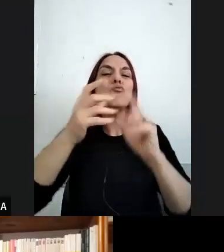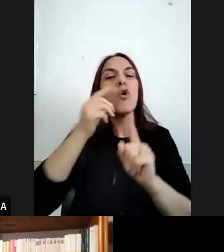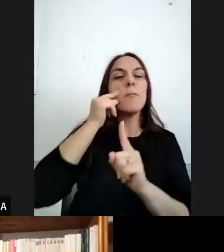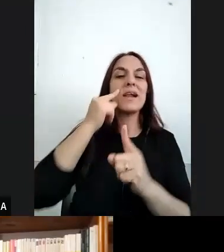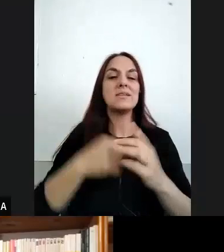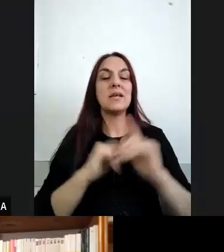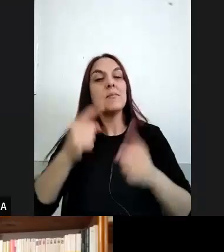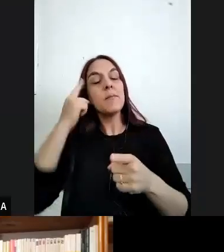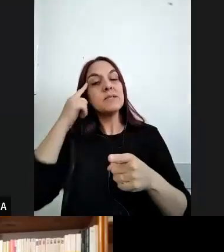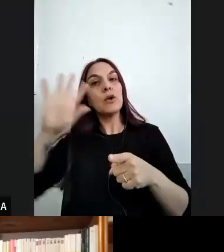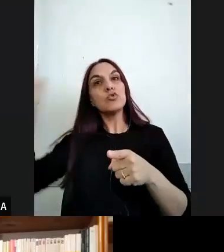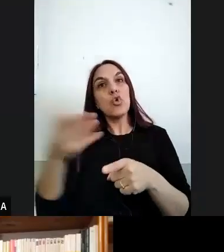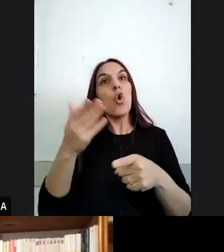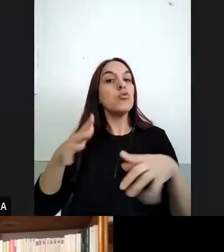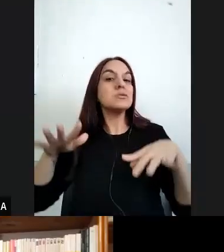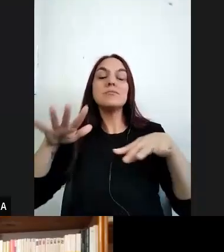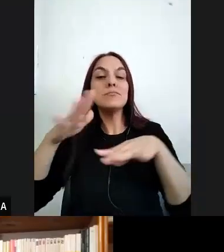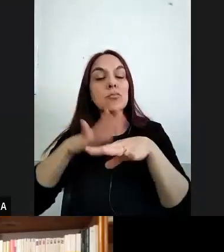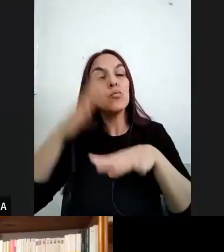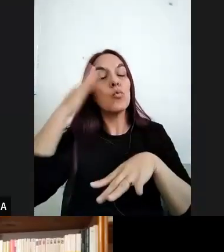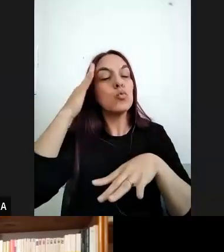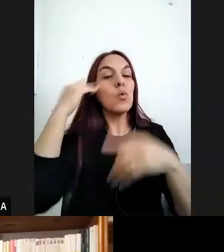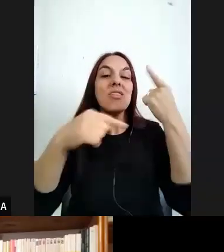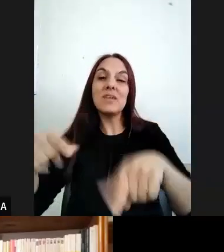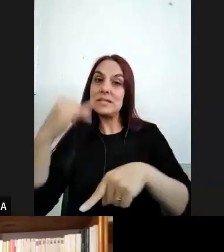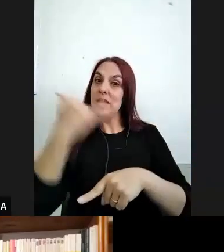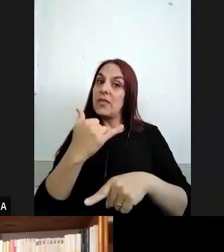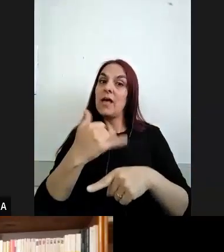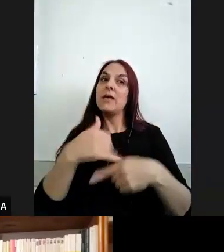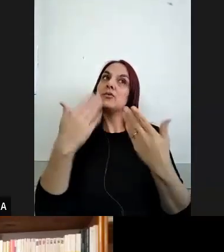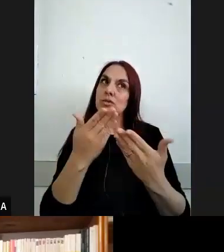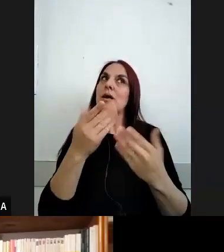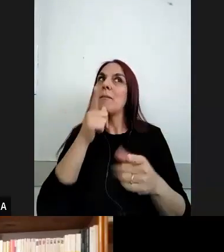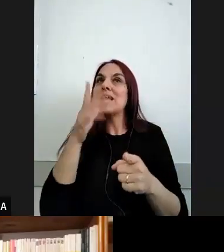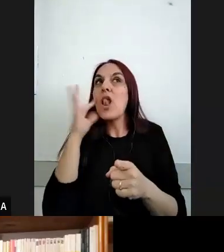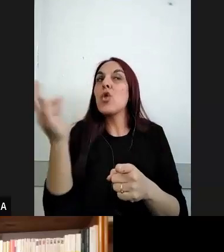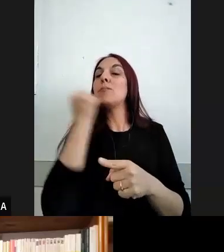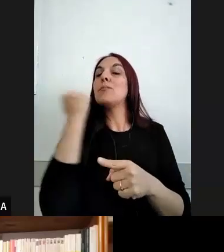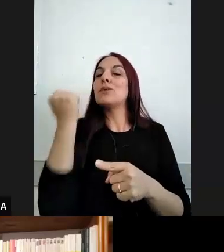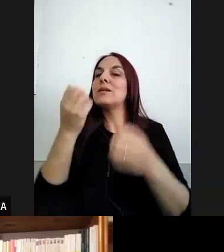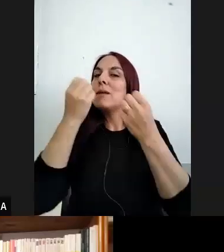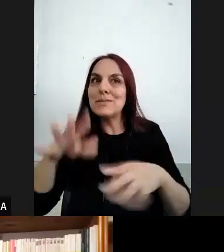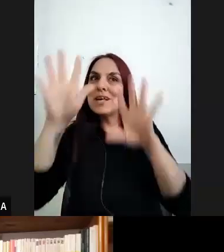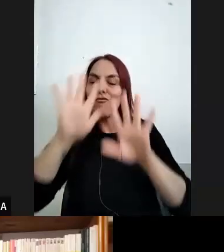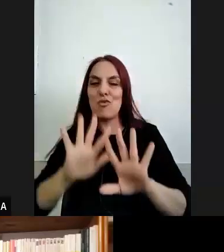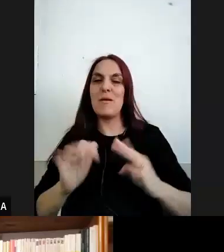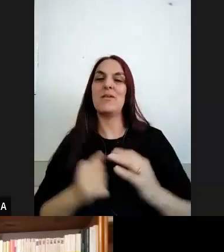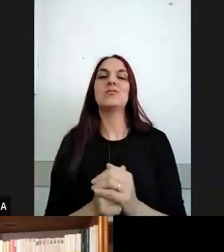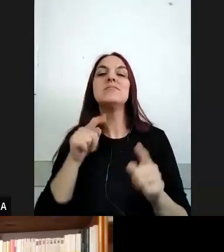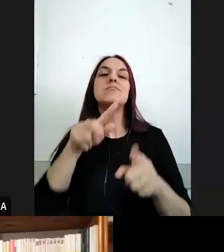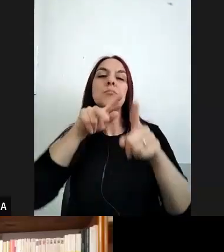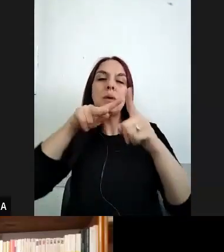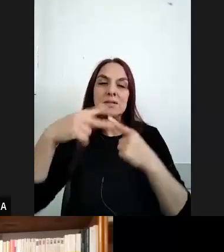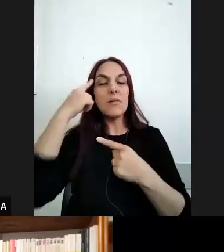experiencias interculturales de vida parece un puntapié interesante para la formación desde esta perspectiva considerar que digamos los